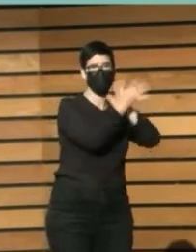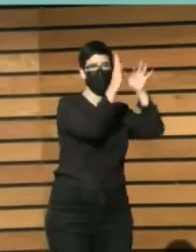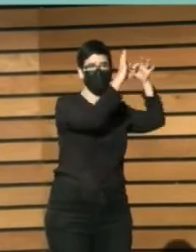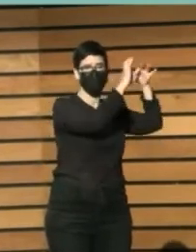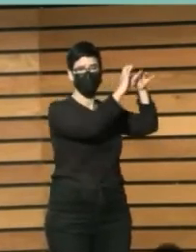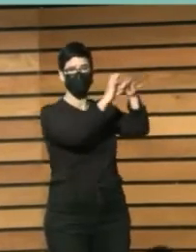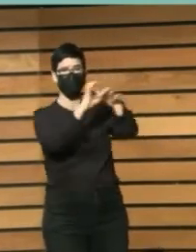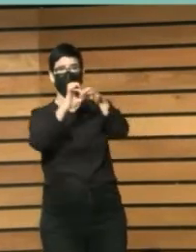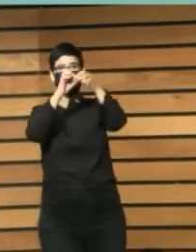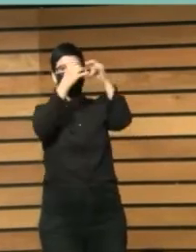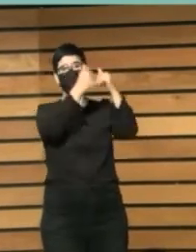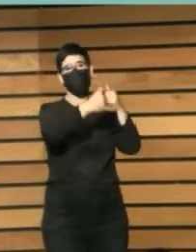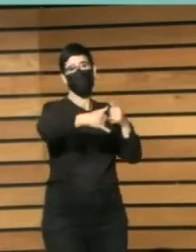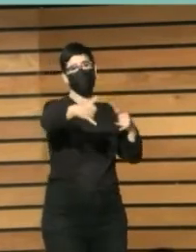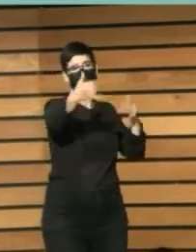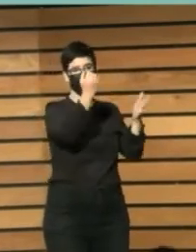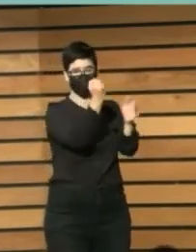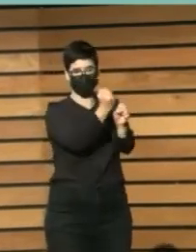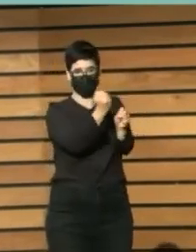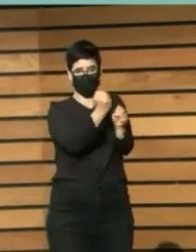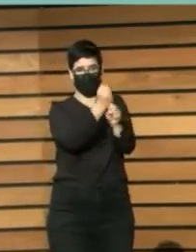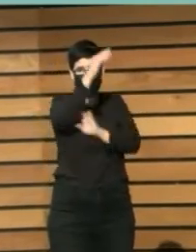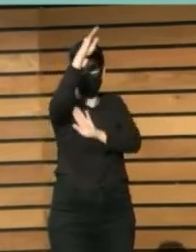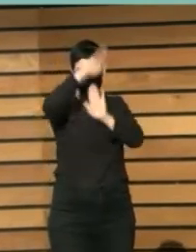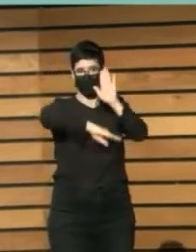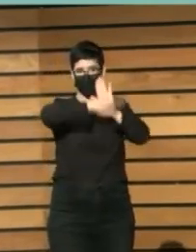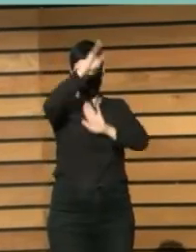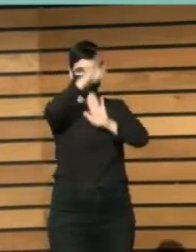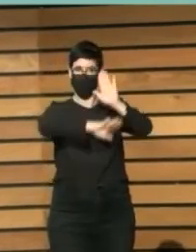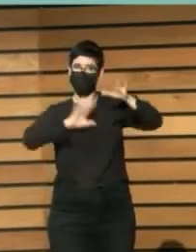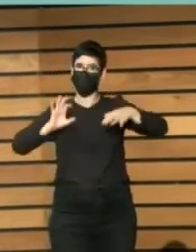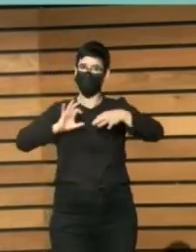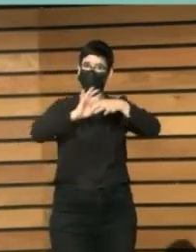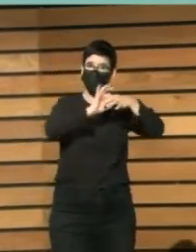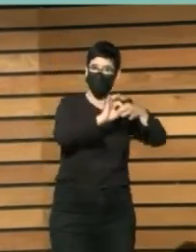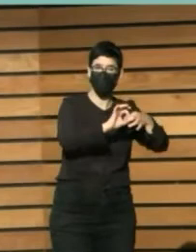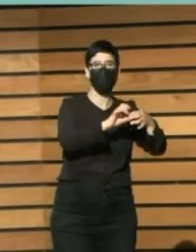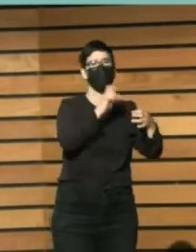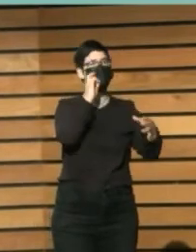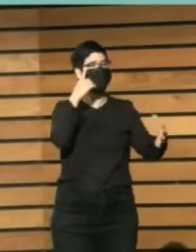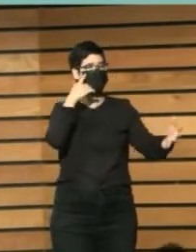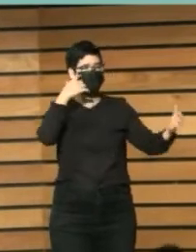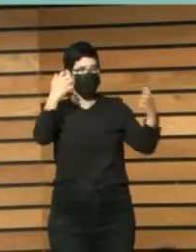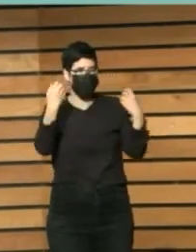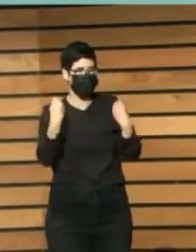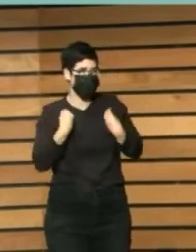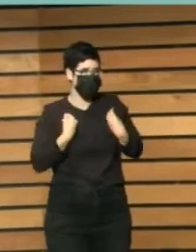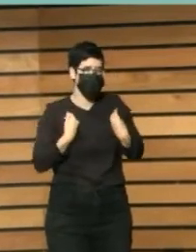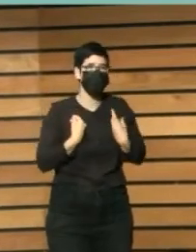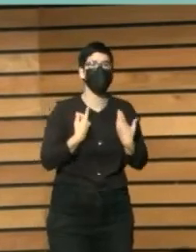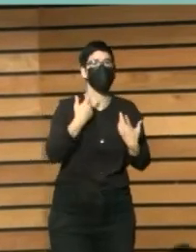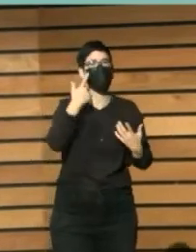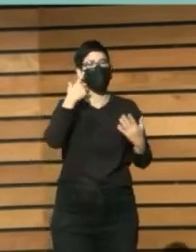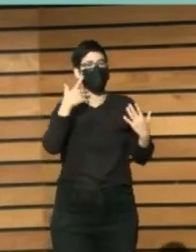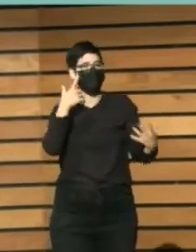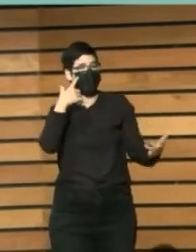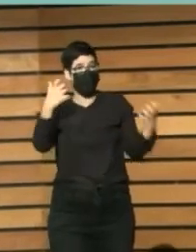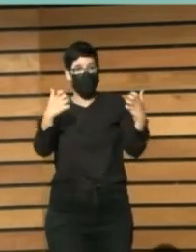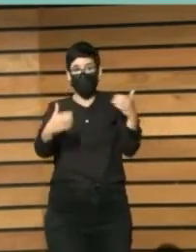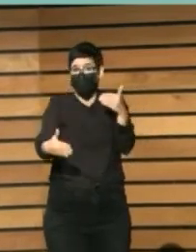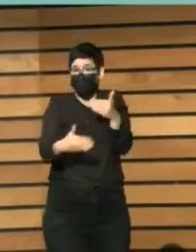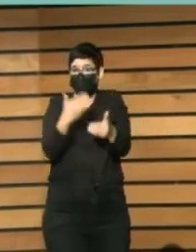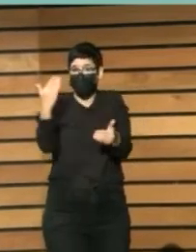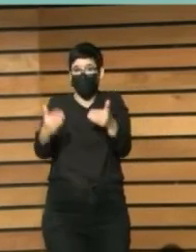trabajo de la programación. Nuestros ejes principales son ahora las artes en vivo, el arte contemporáneo, la palabra en todas sus